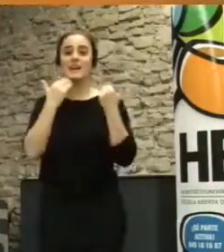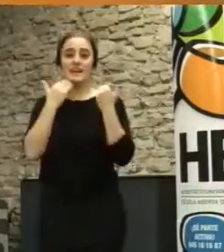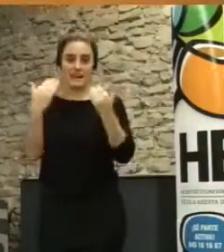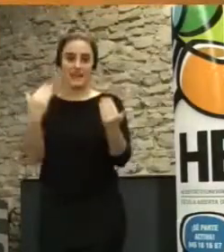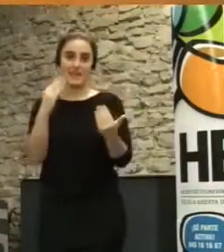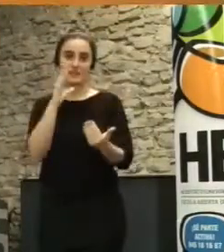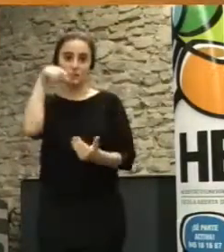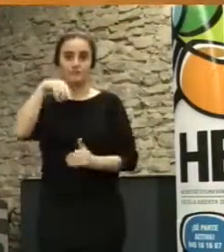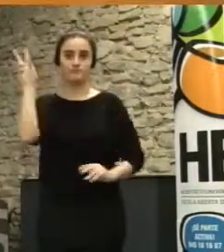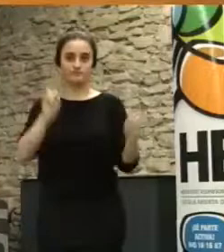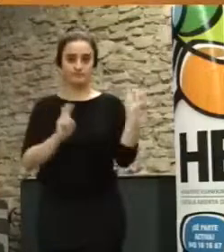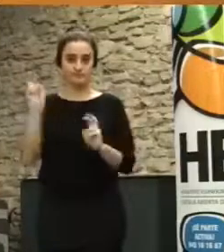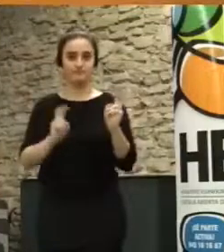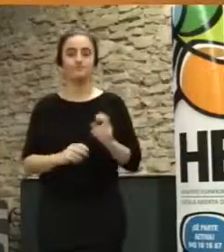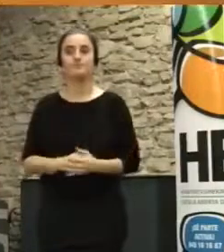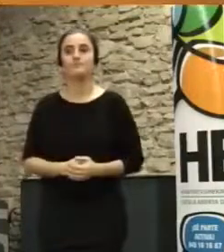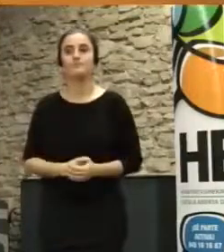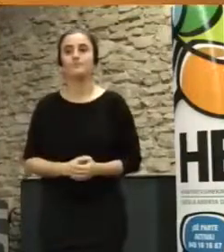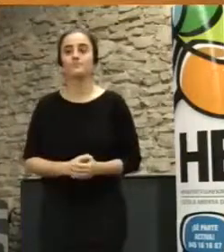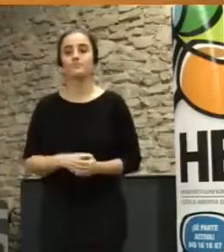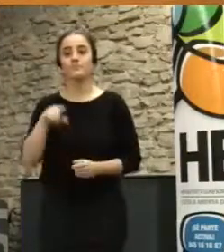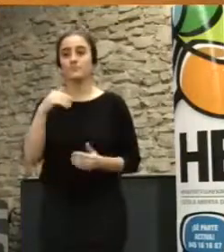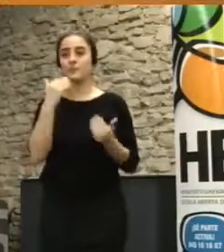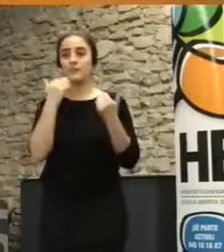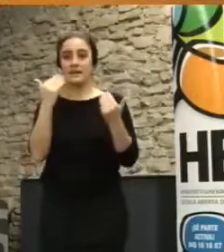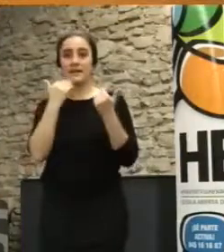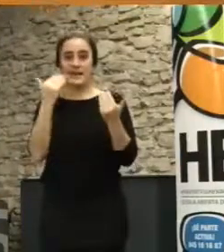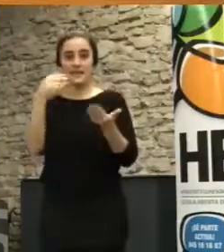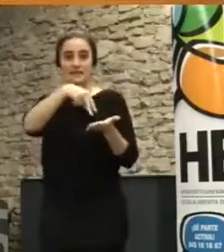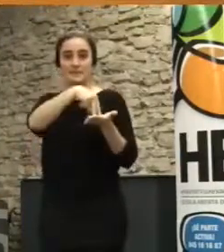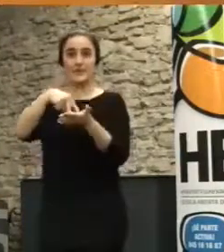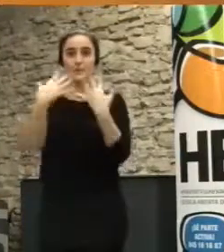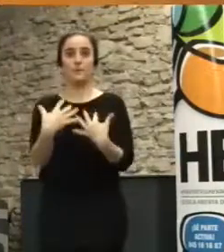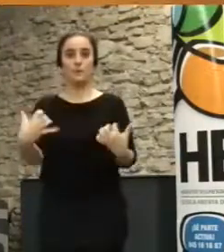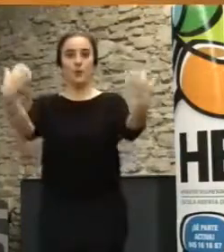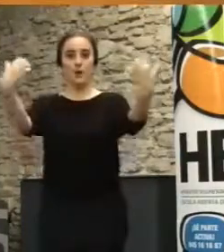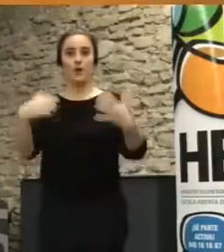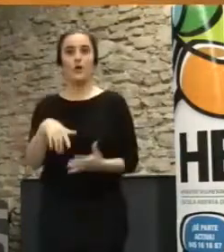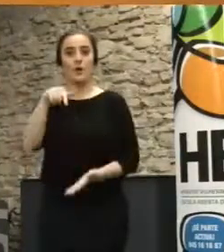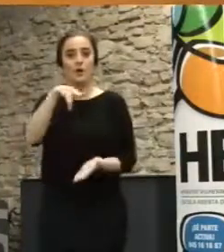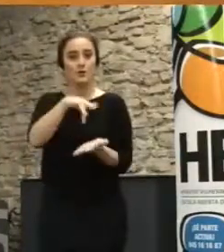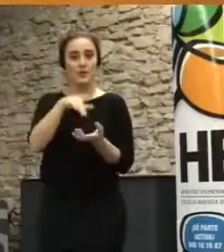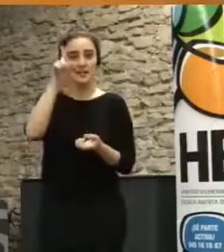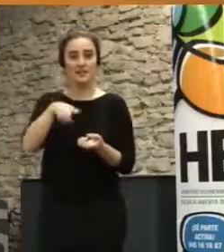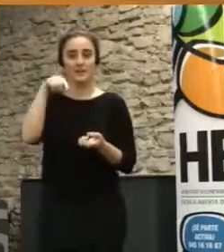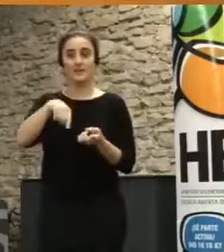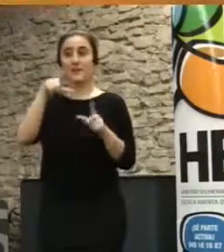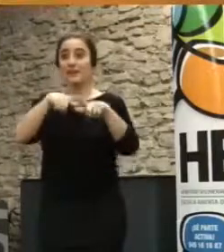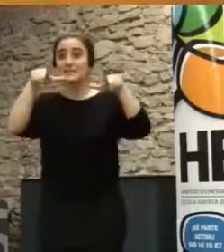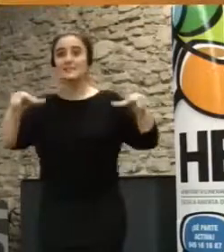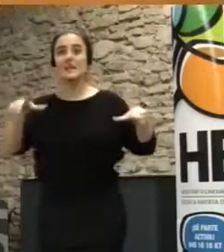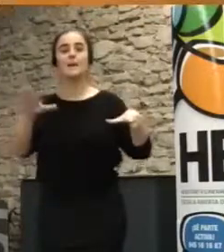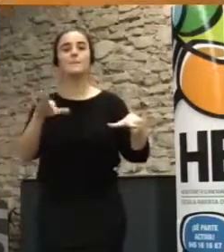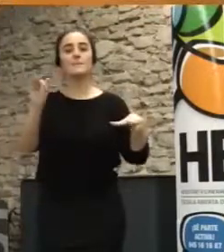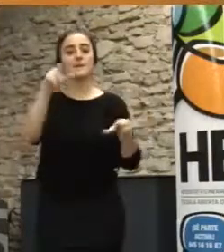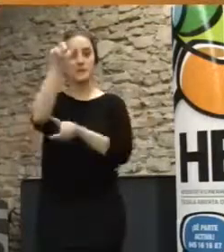estar hoy aquí. Les agradecemos también su presencia, por supuesto, al público, a quienes nos acompañan en esta sala y a quienes